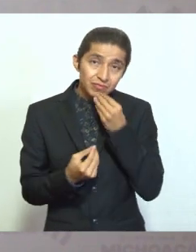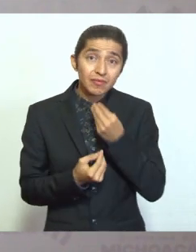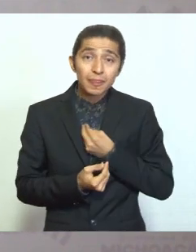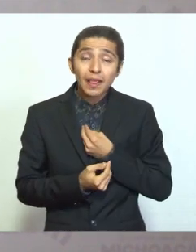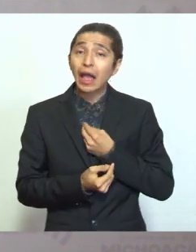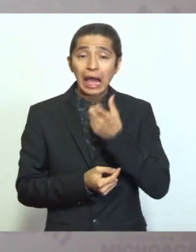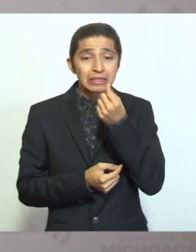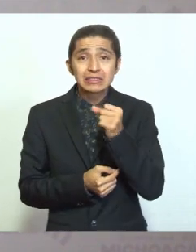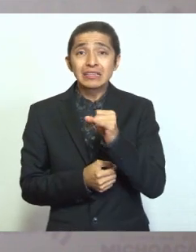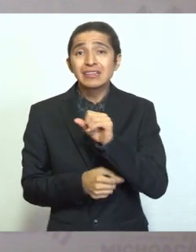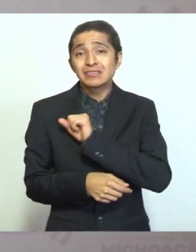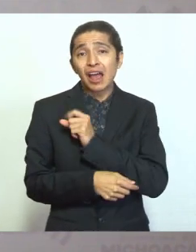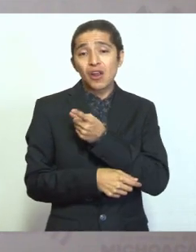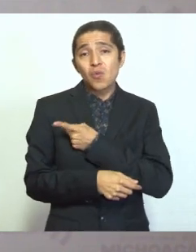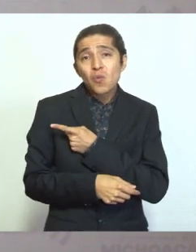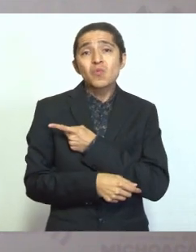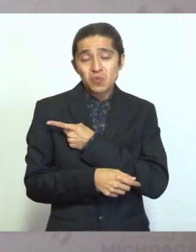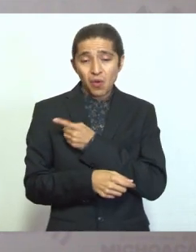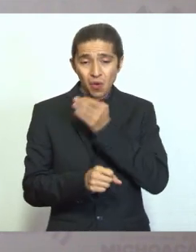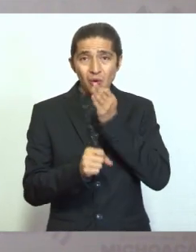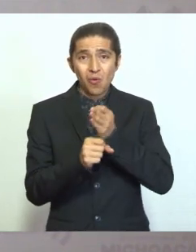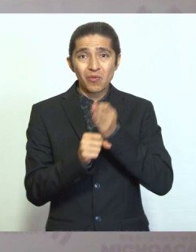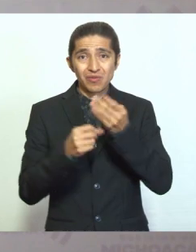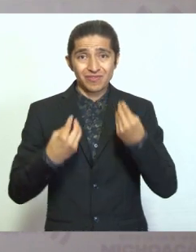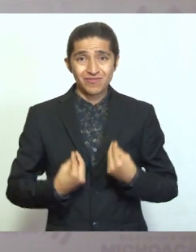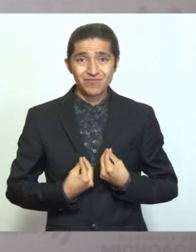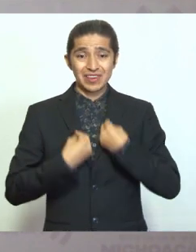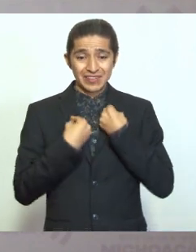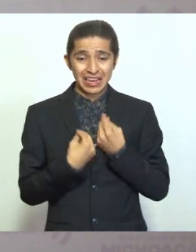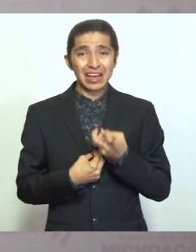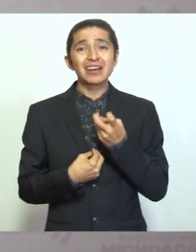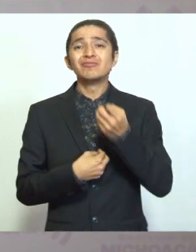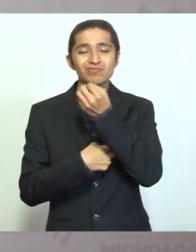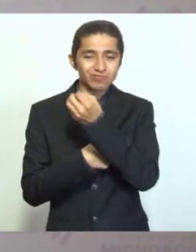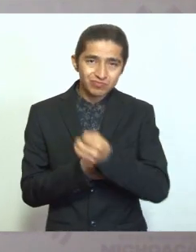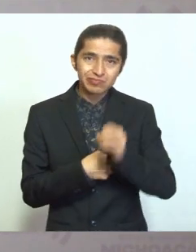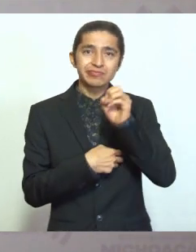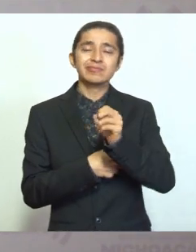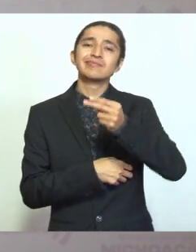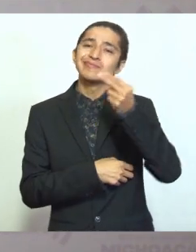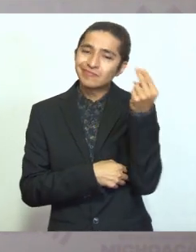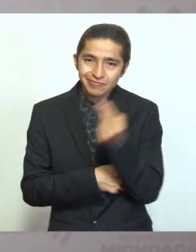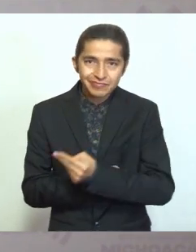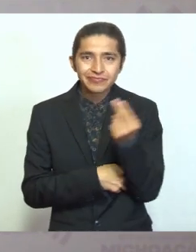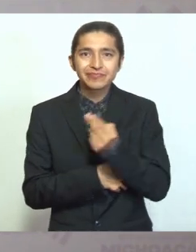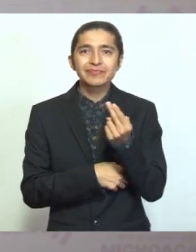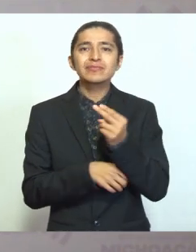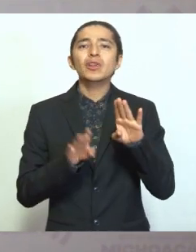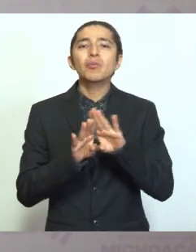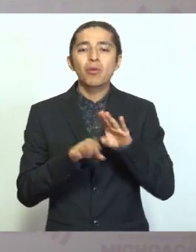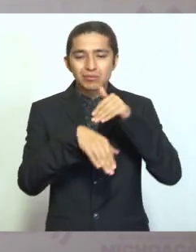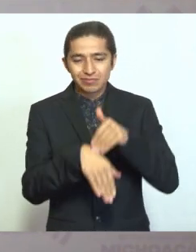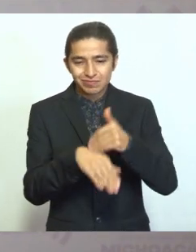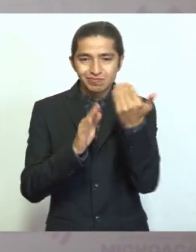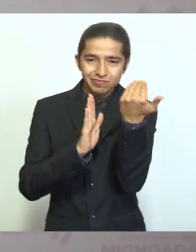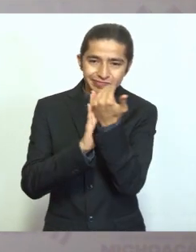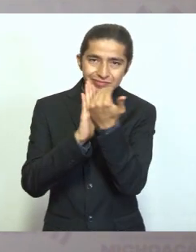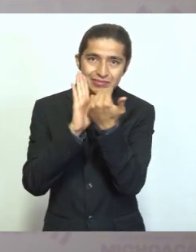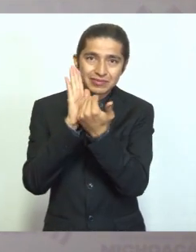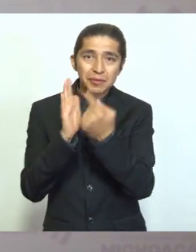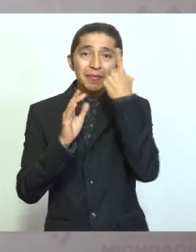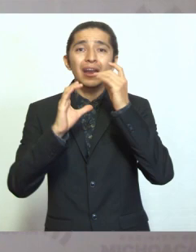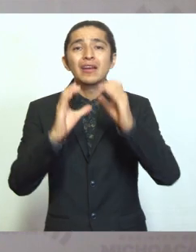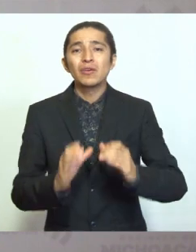la situación sanitaria que actualmente vivimos nos obliga a tomar las medidas necesarias para